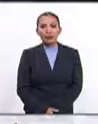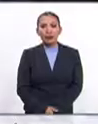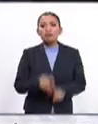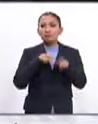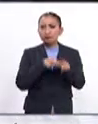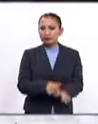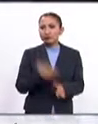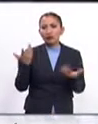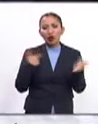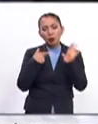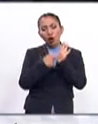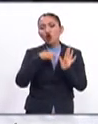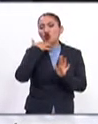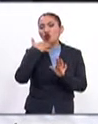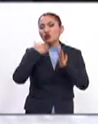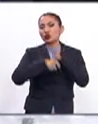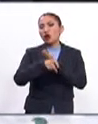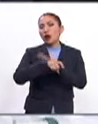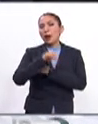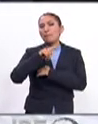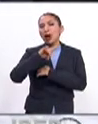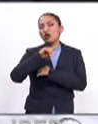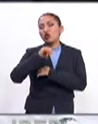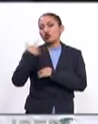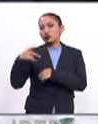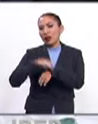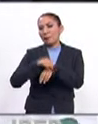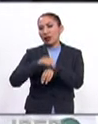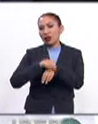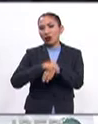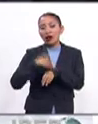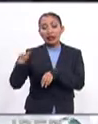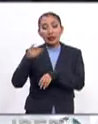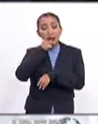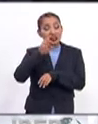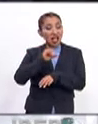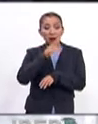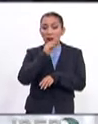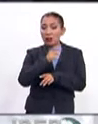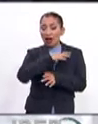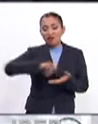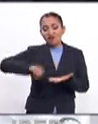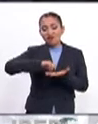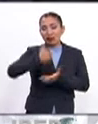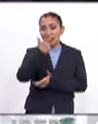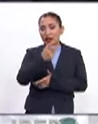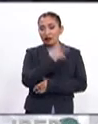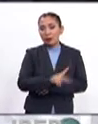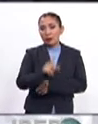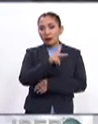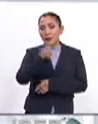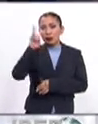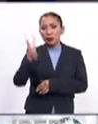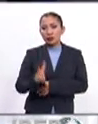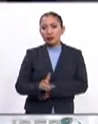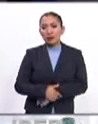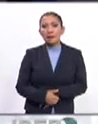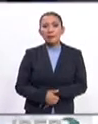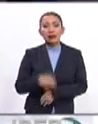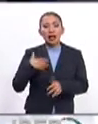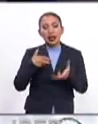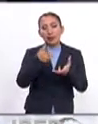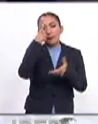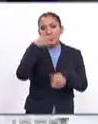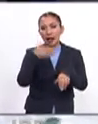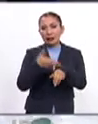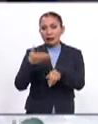Continuamos exponiendo la corrupción de Maduro y sus amigos y la acción de hoy garantiza que ya no puedan sacar los activos del pueblo venezolano. El camino